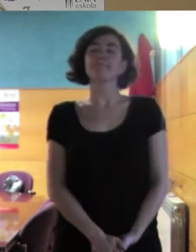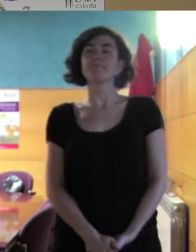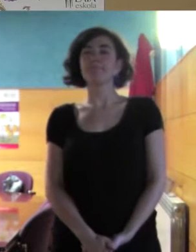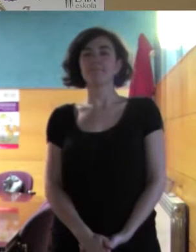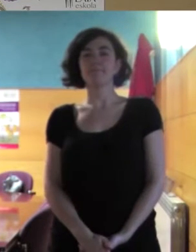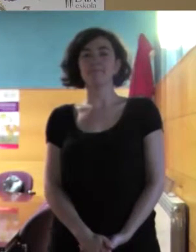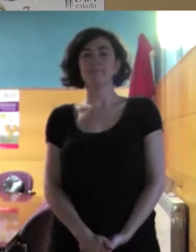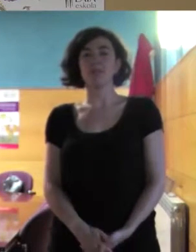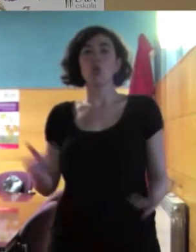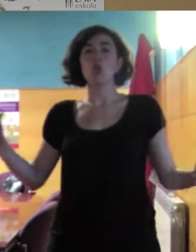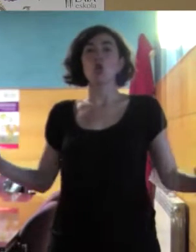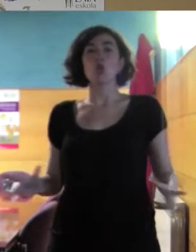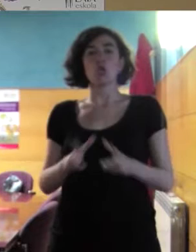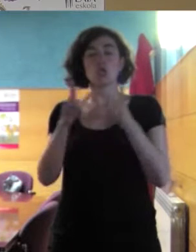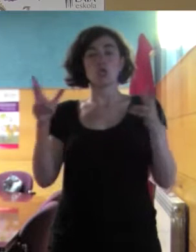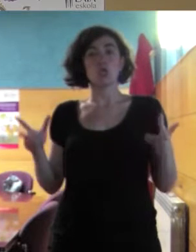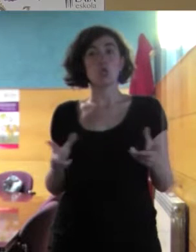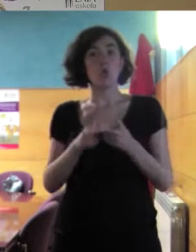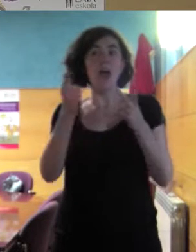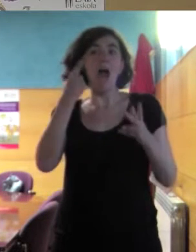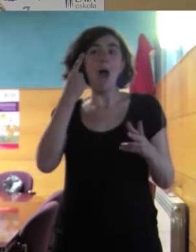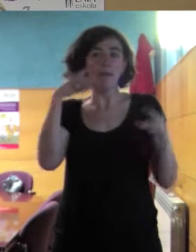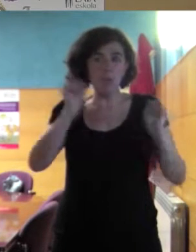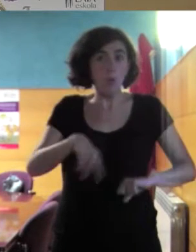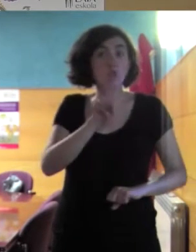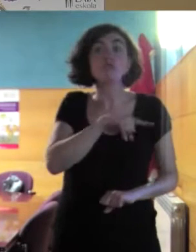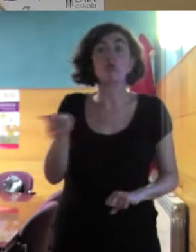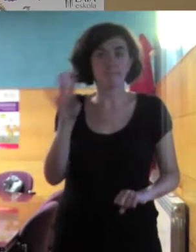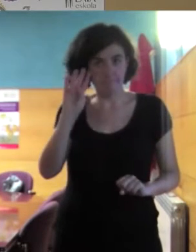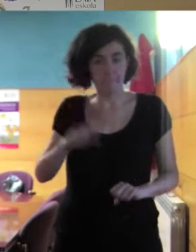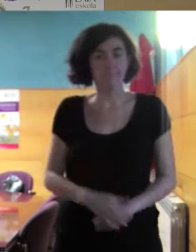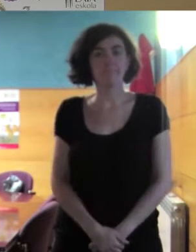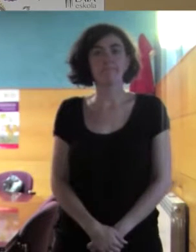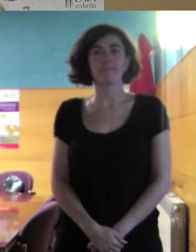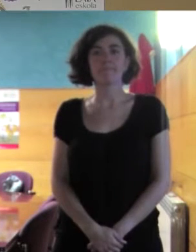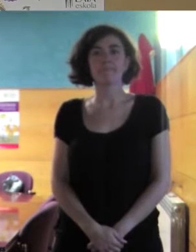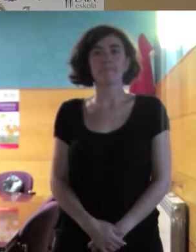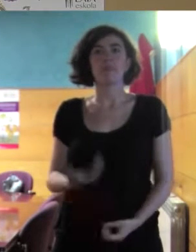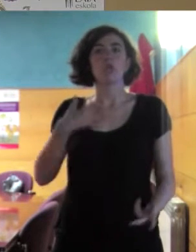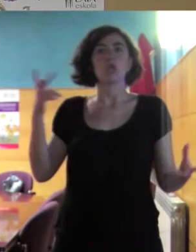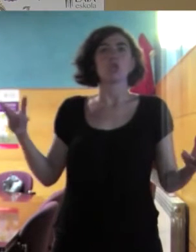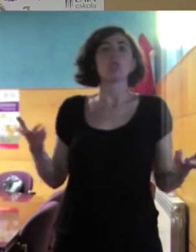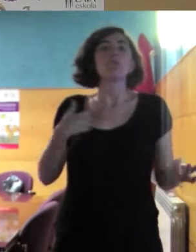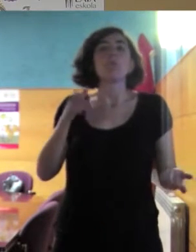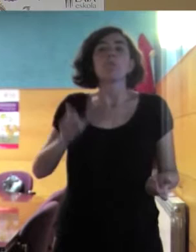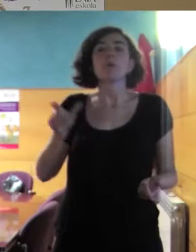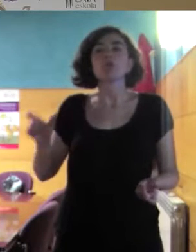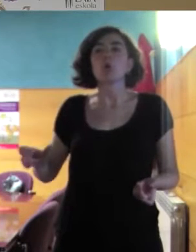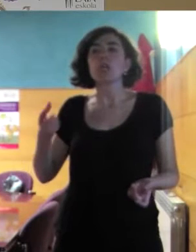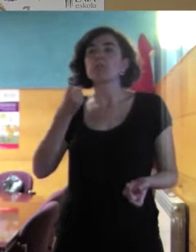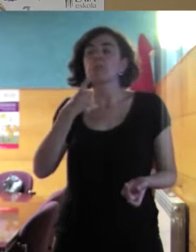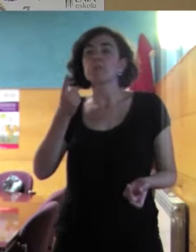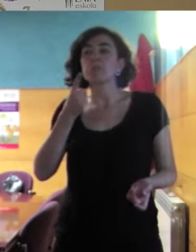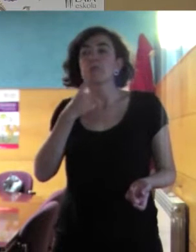en esta sociedad, a ver si estáis de acuerdo conmigo, que es amable, dice la gente inmigrante que es